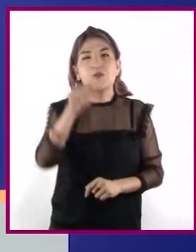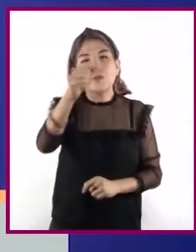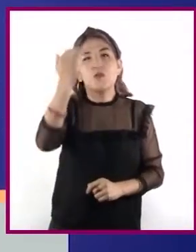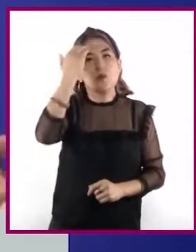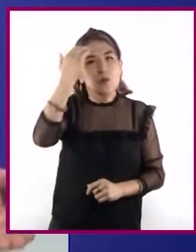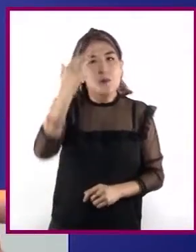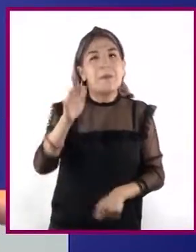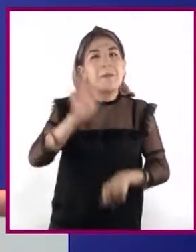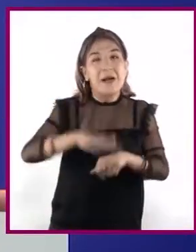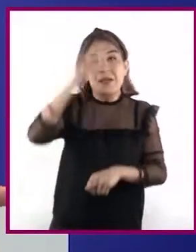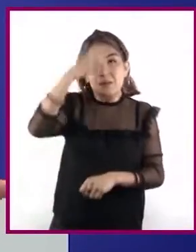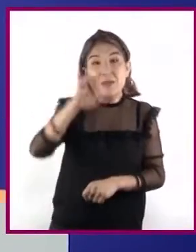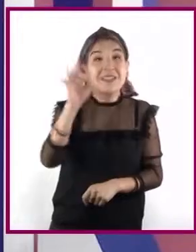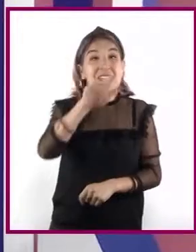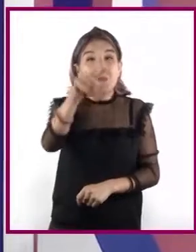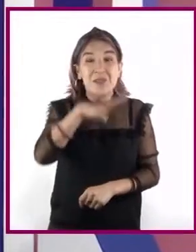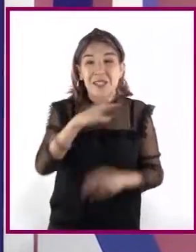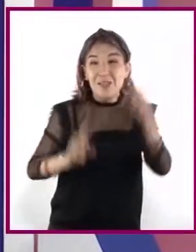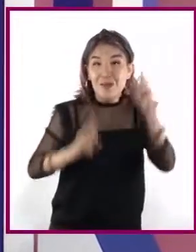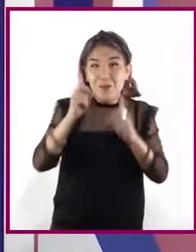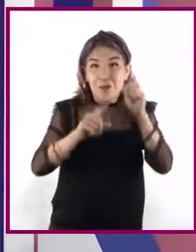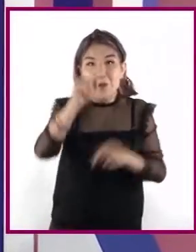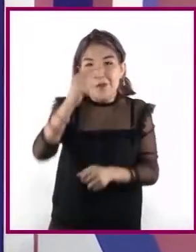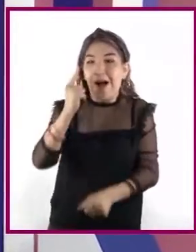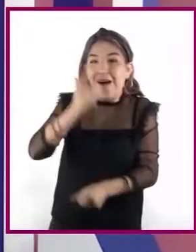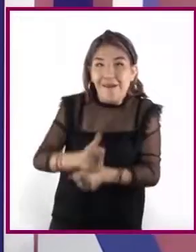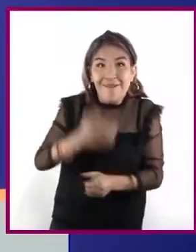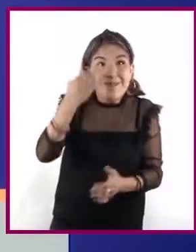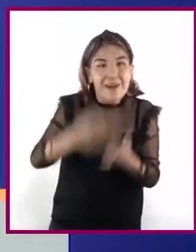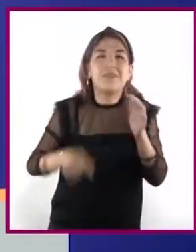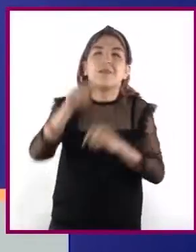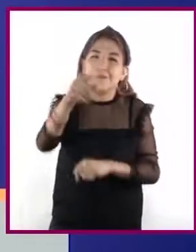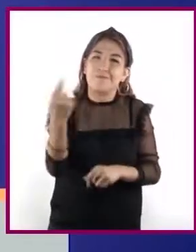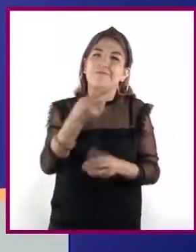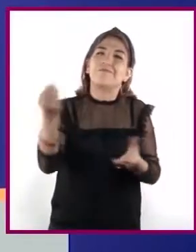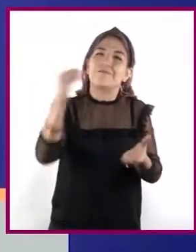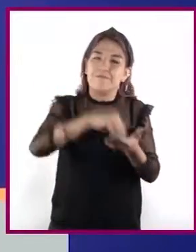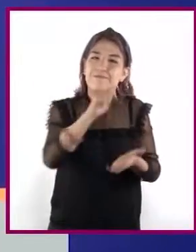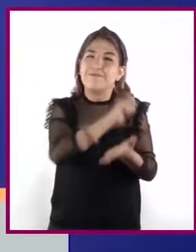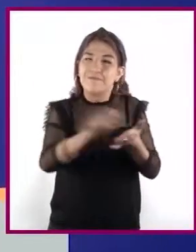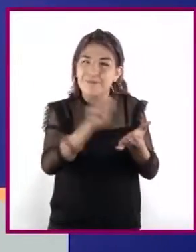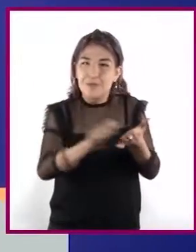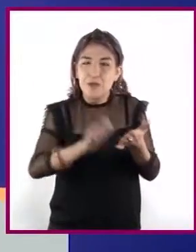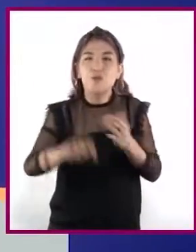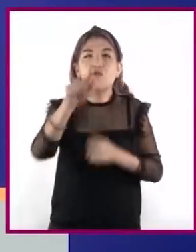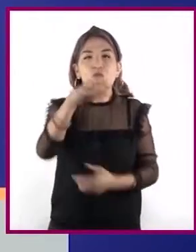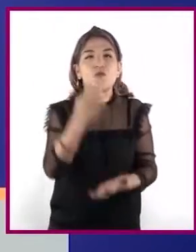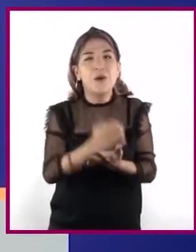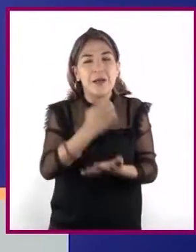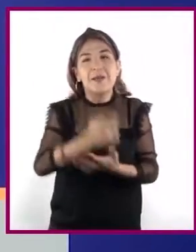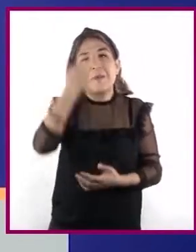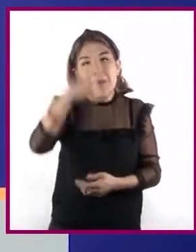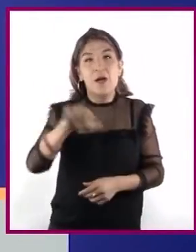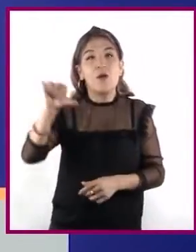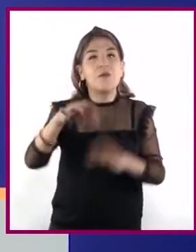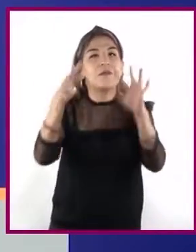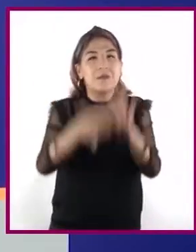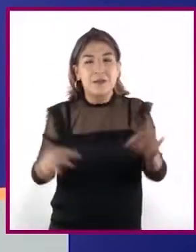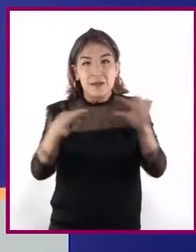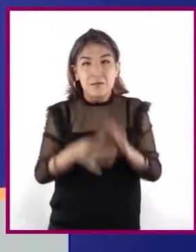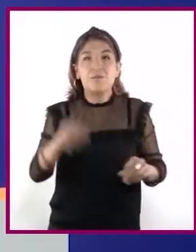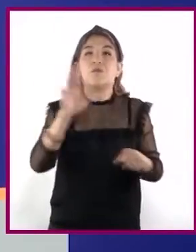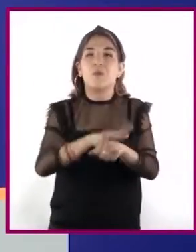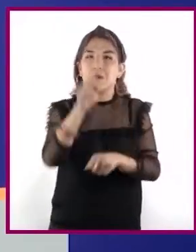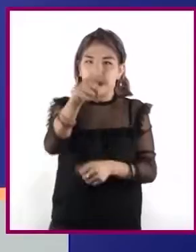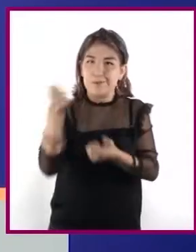conocimientos o detectar algunas dudas que pudieran haber quedado, por lo que es necesario llevar un registro de lo que habremos de mencionar. Así es que